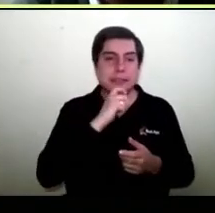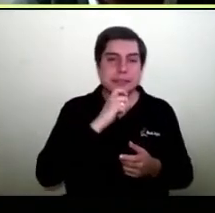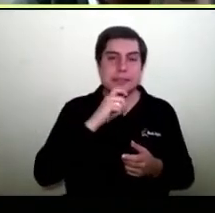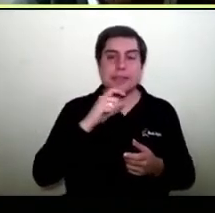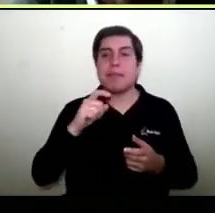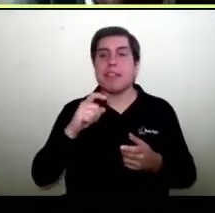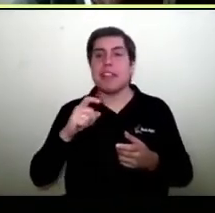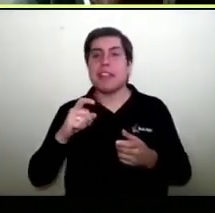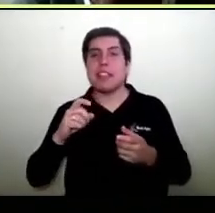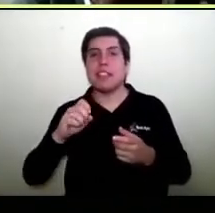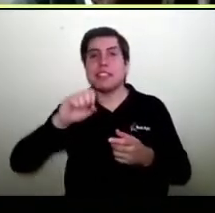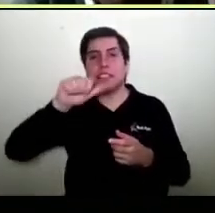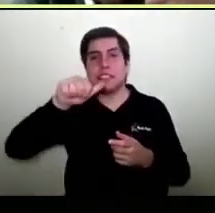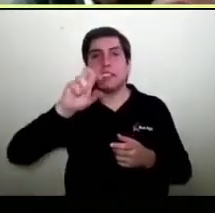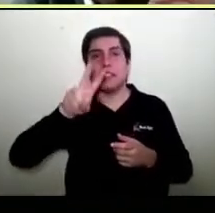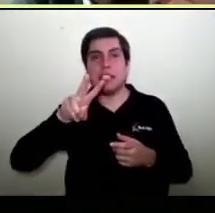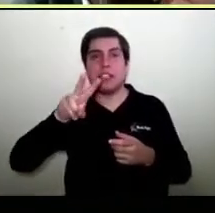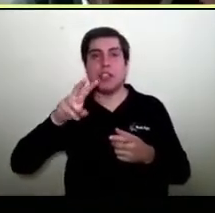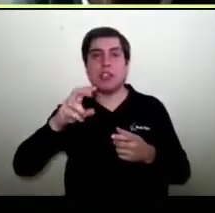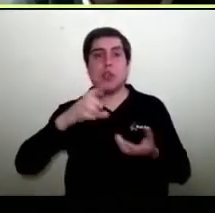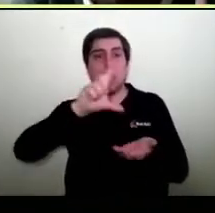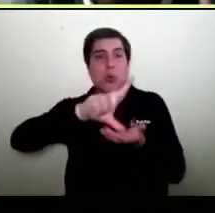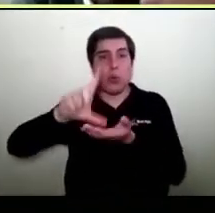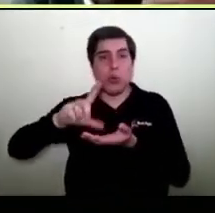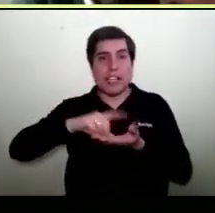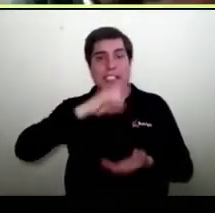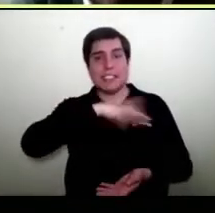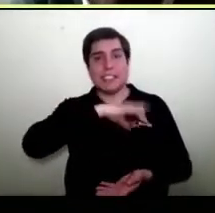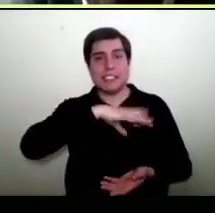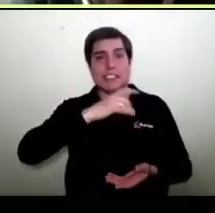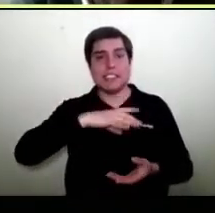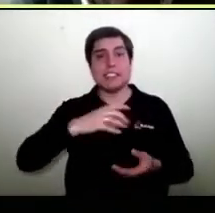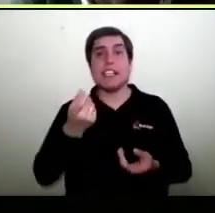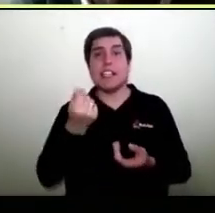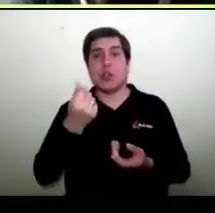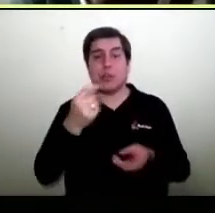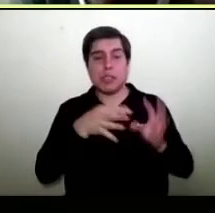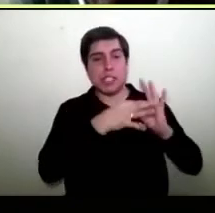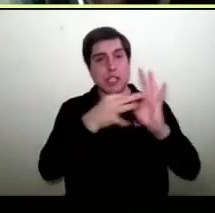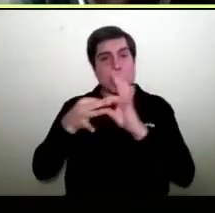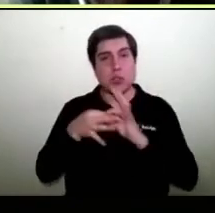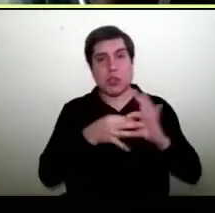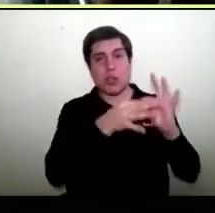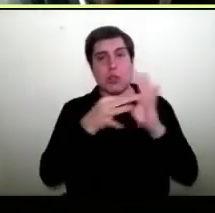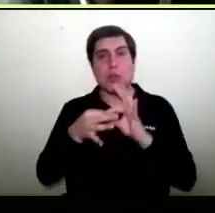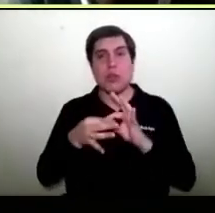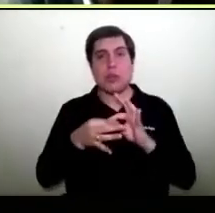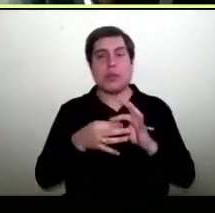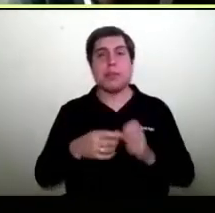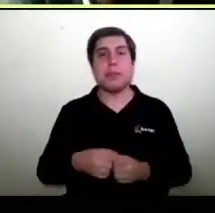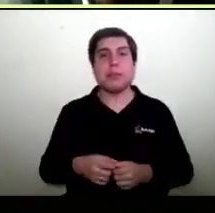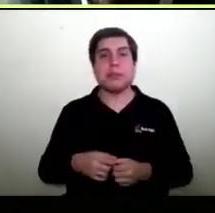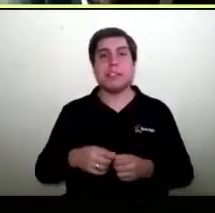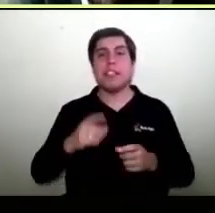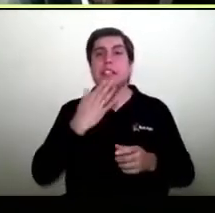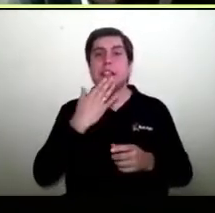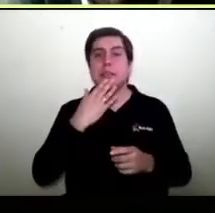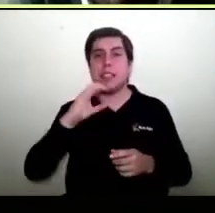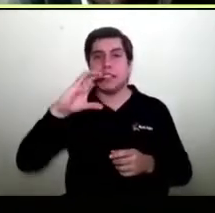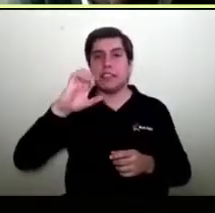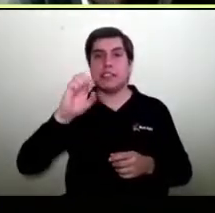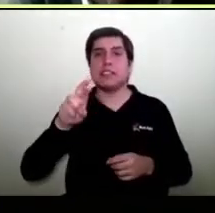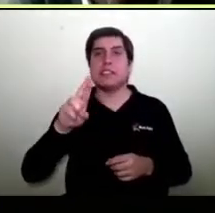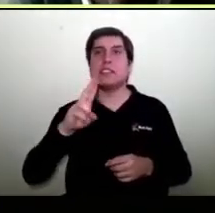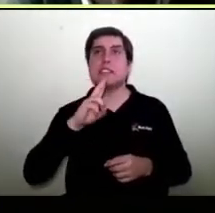representa 62 cámaras unidas, es decir, mucha difusión, mucho apoyo, están todos los centros de negocio de Cercotec, al estar a través de